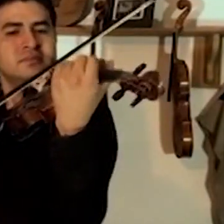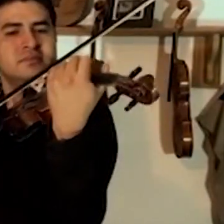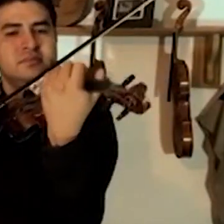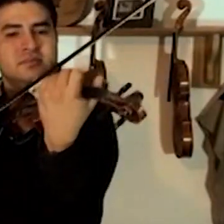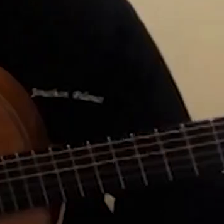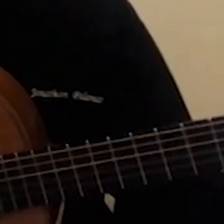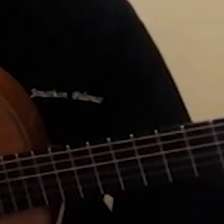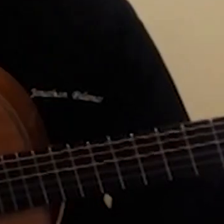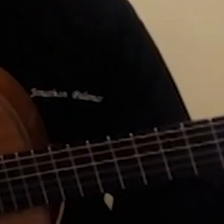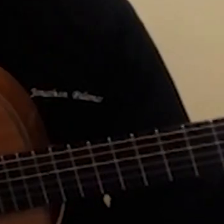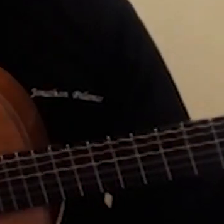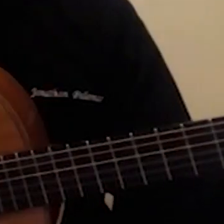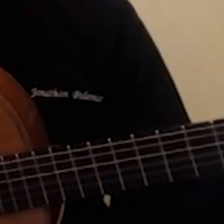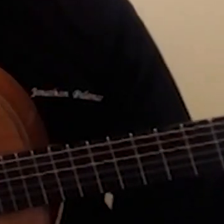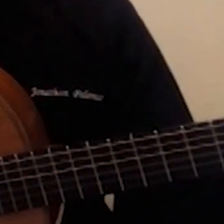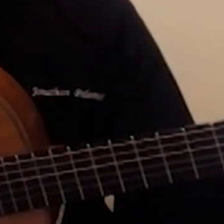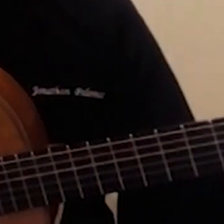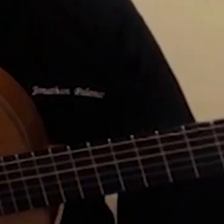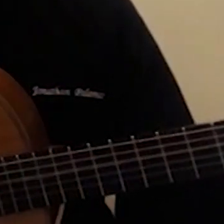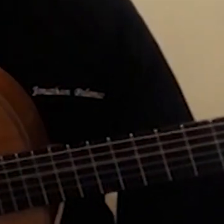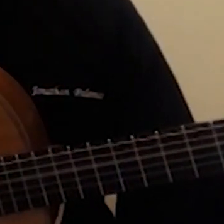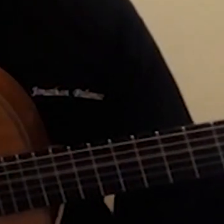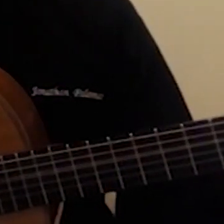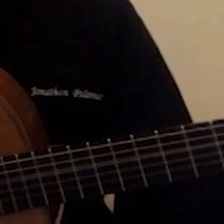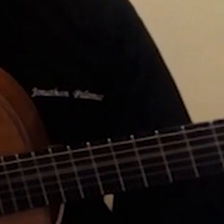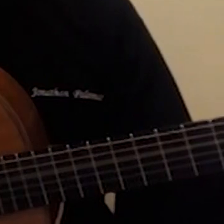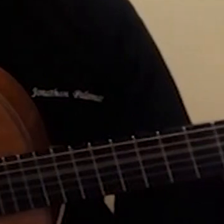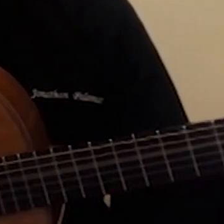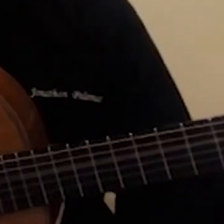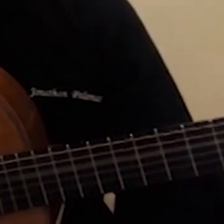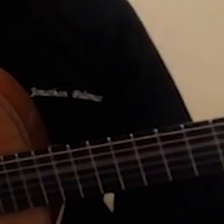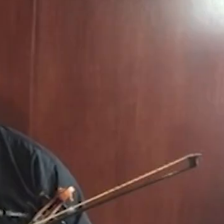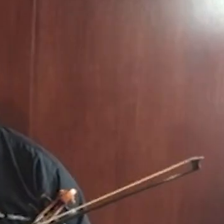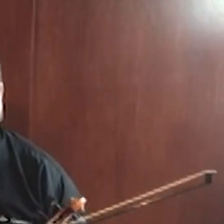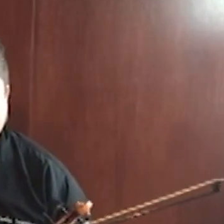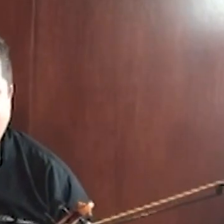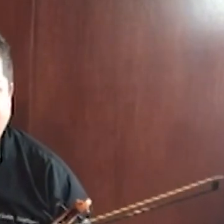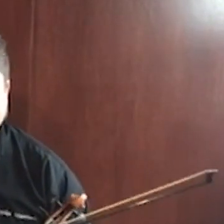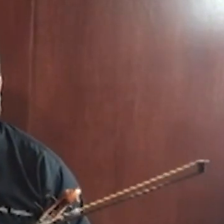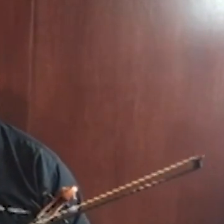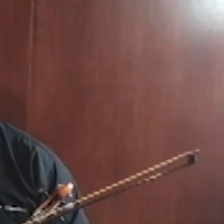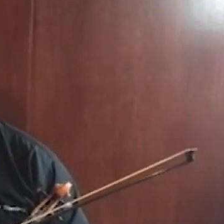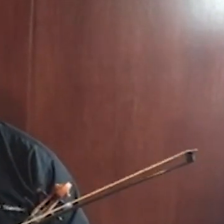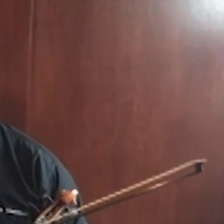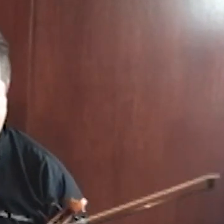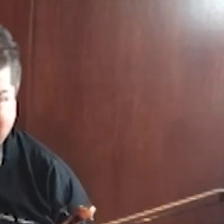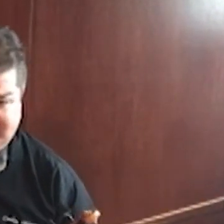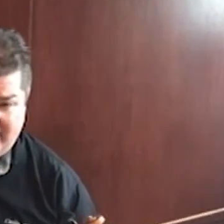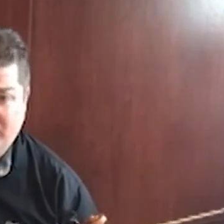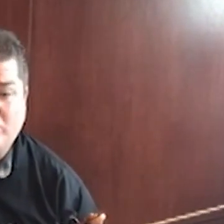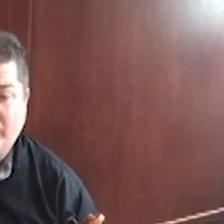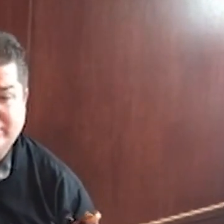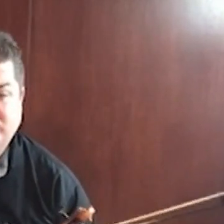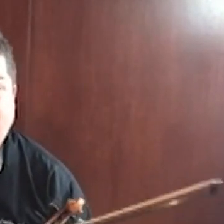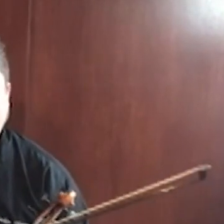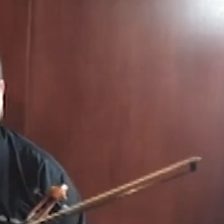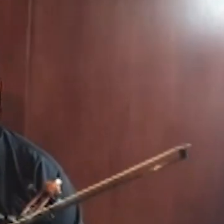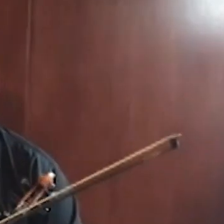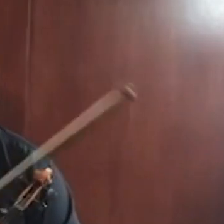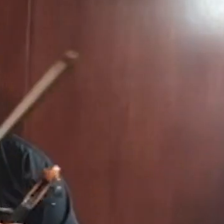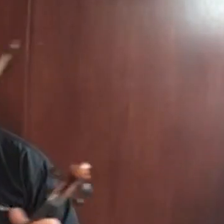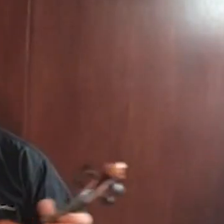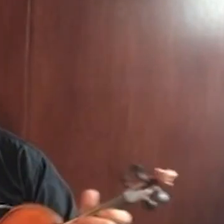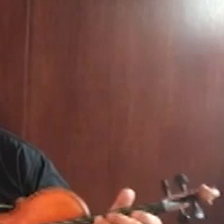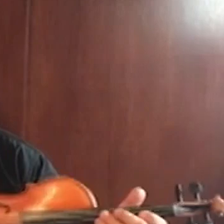Una de las mejores y más legendarias agrupaciones en su género. Con un beso me robaste el corazón.